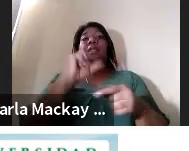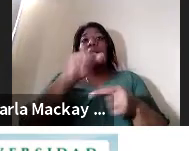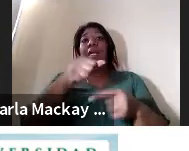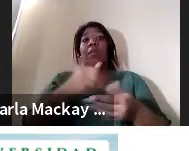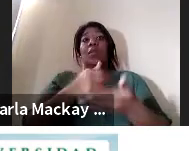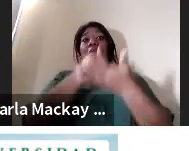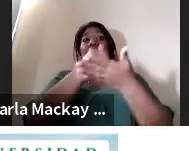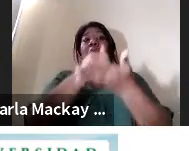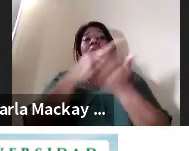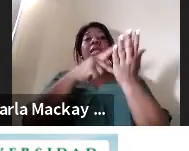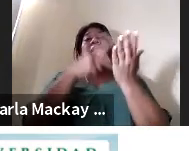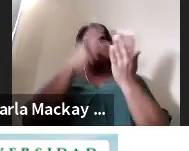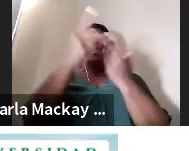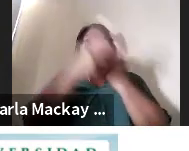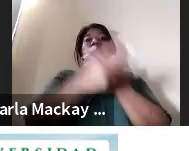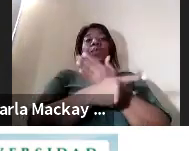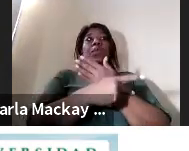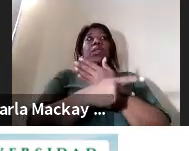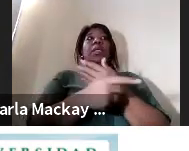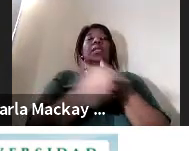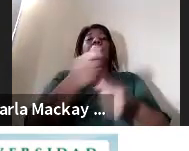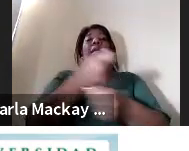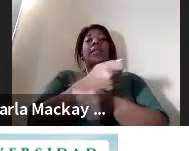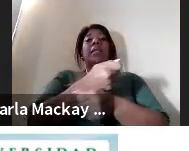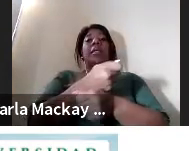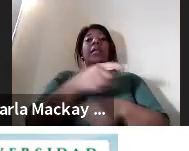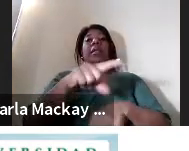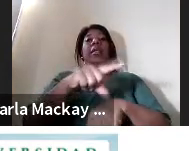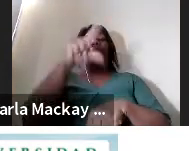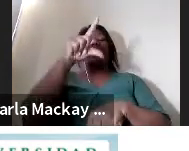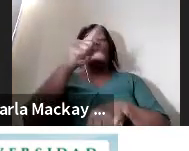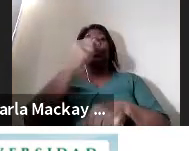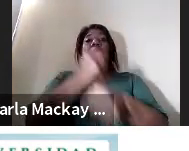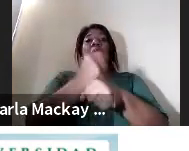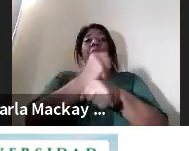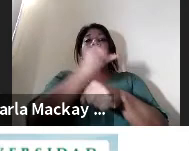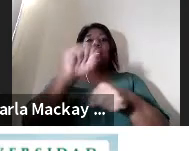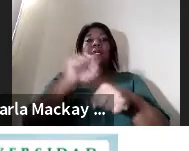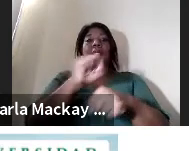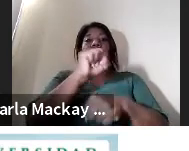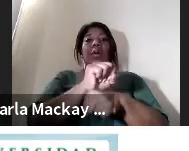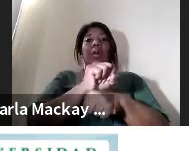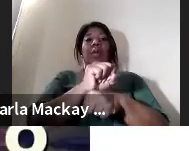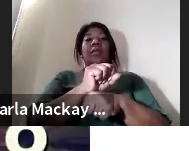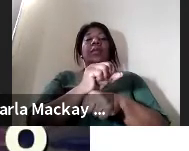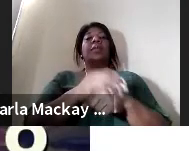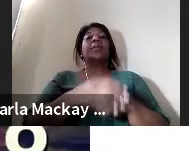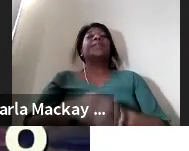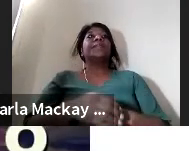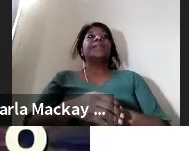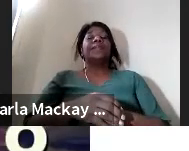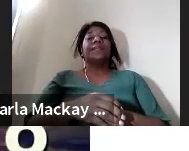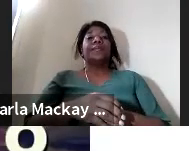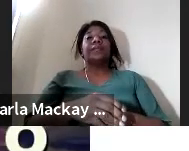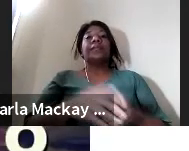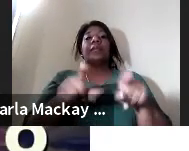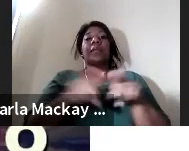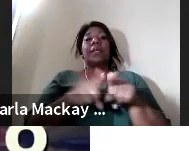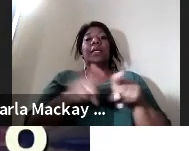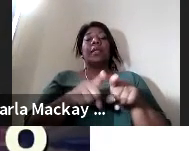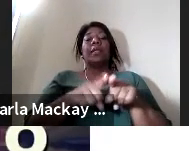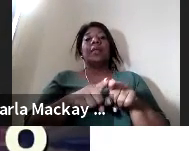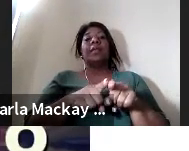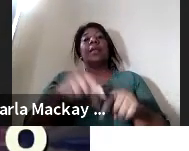proyecto de opción de grado dentro de la licenciatura de trabajo social en la institución Colegio Mayor de Bolívar tenemos también acá